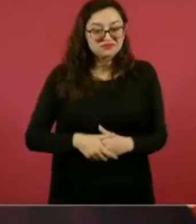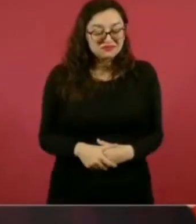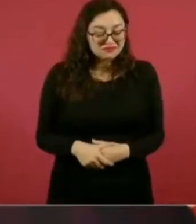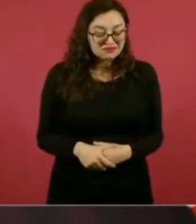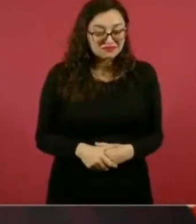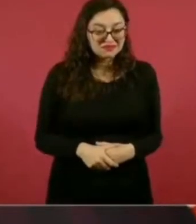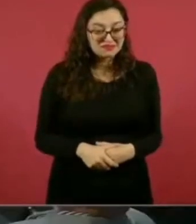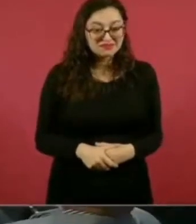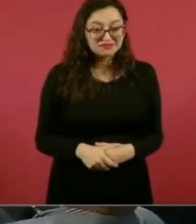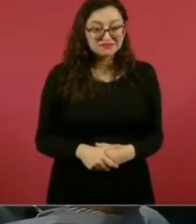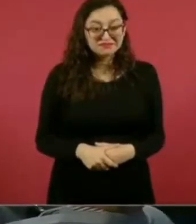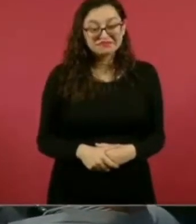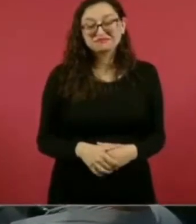Entonces, eso es. pueblo, un asoinille, pero, ¿qué.pei Y